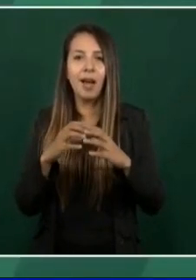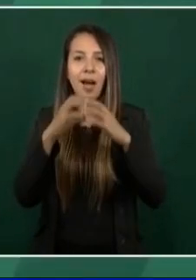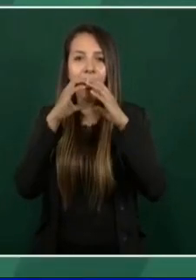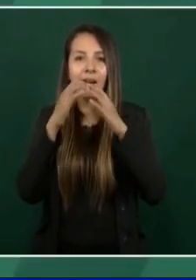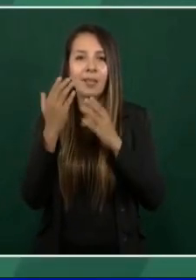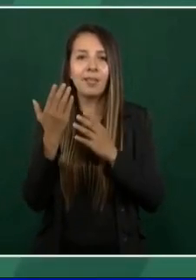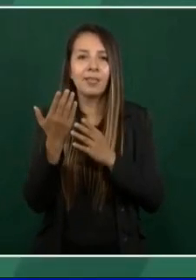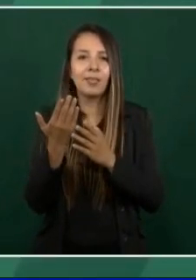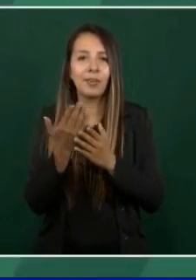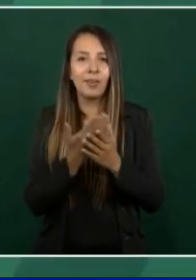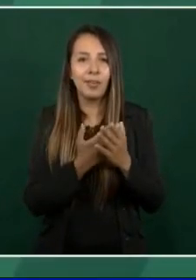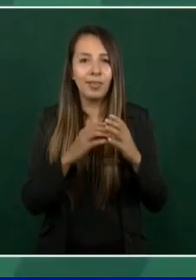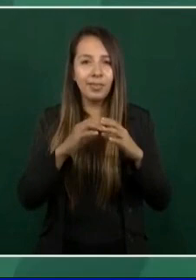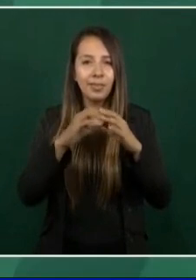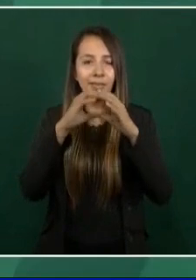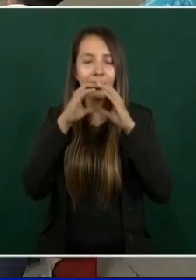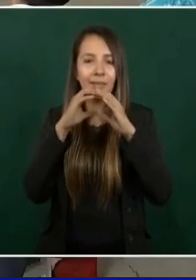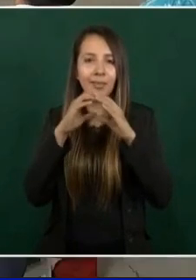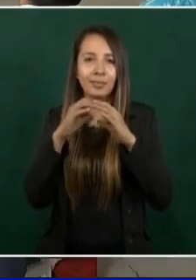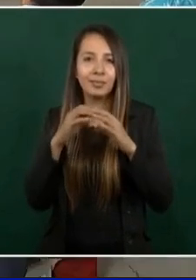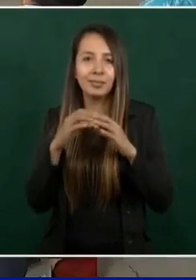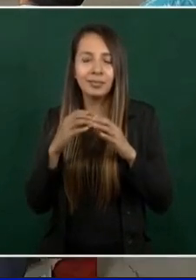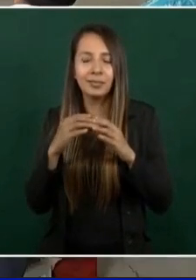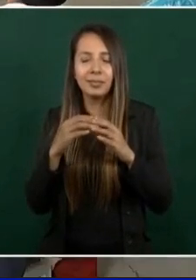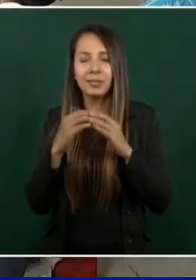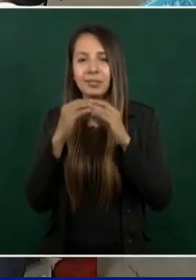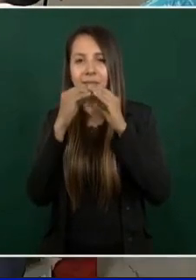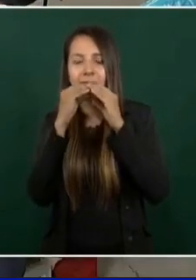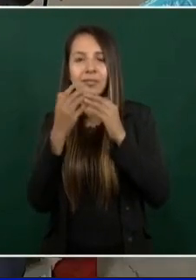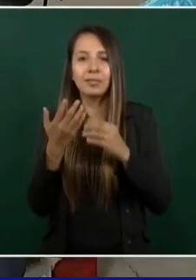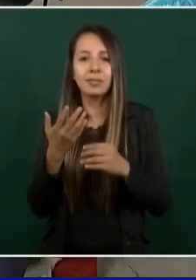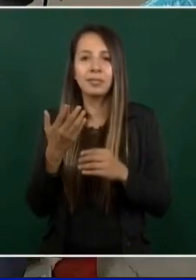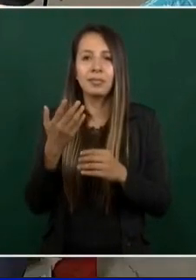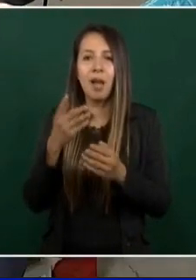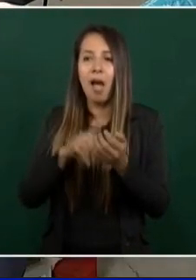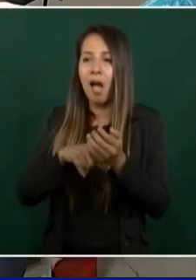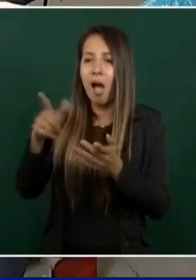y el incendio.